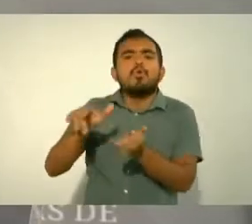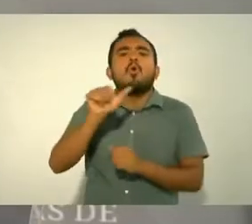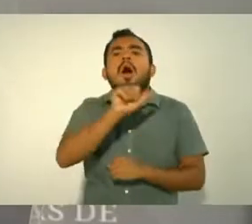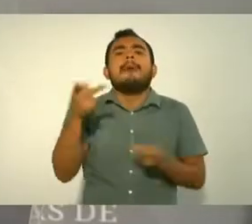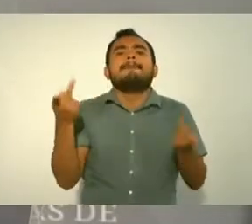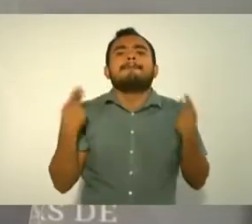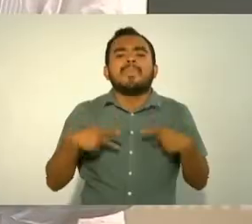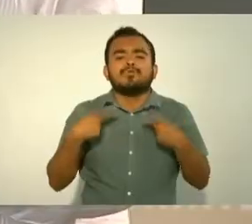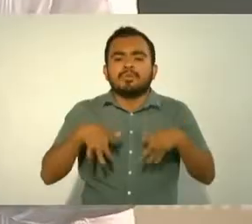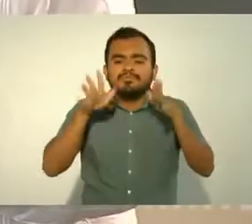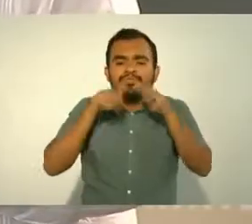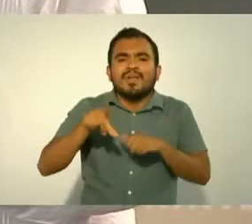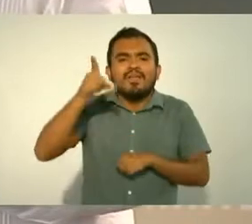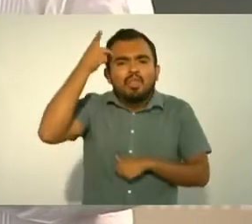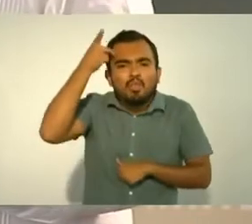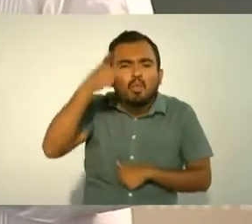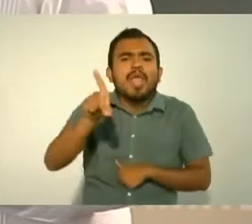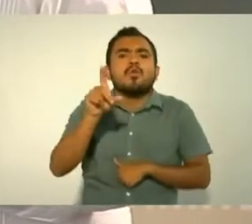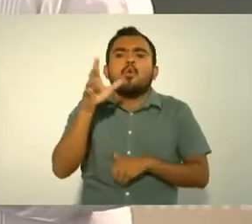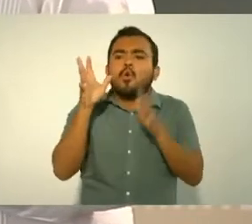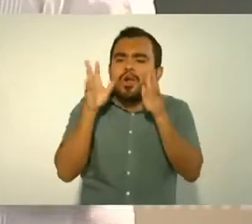ejidatarios comuneros